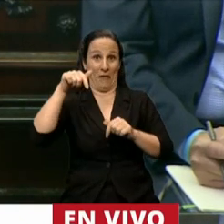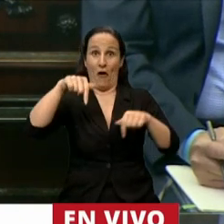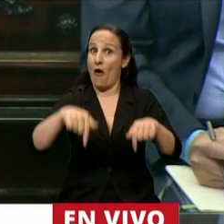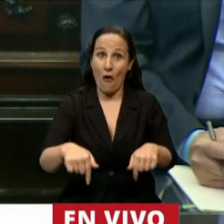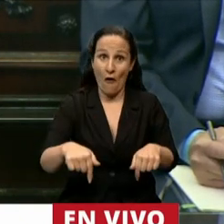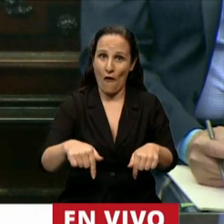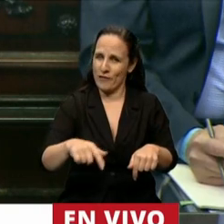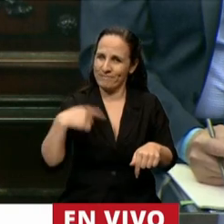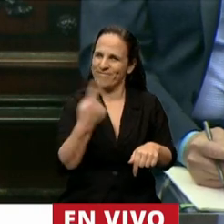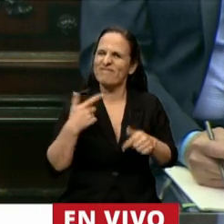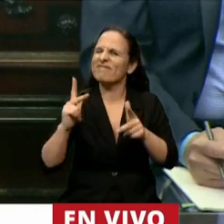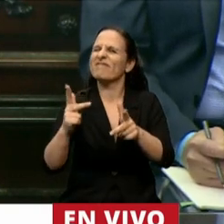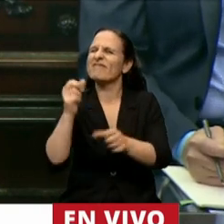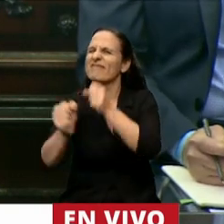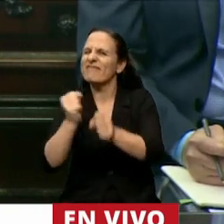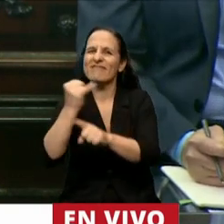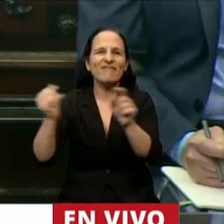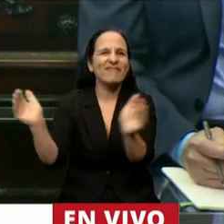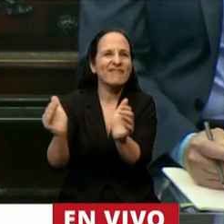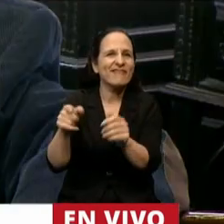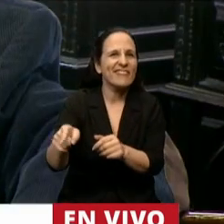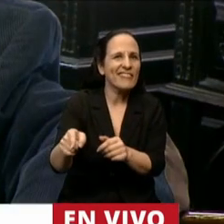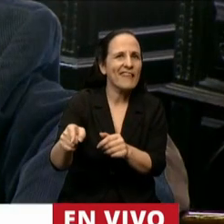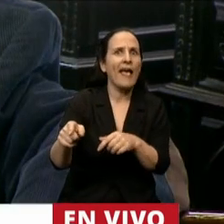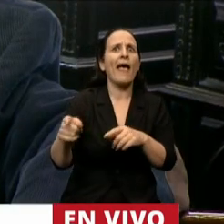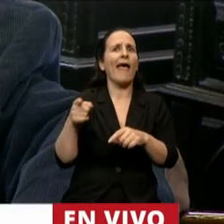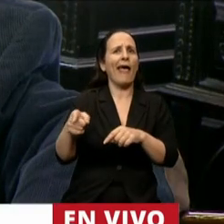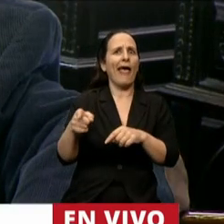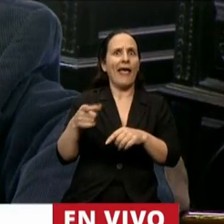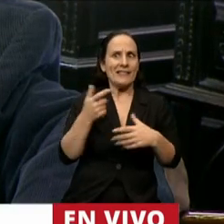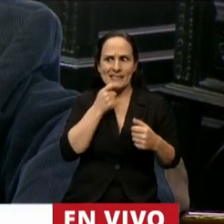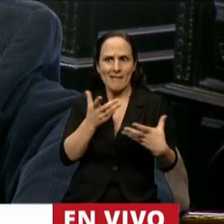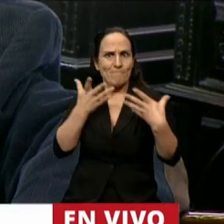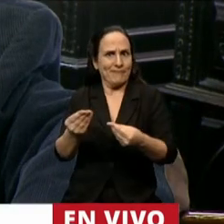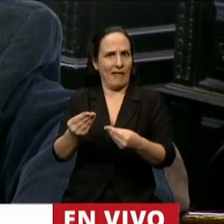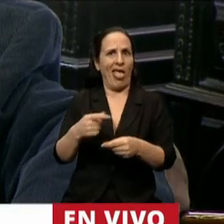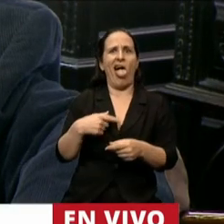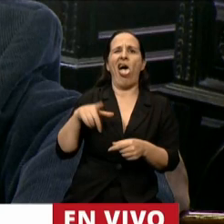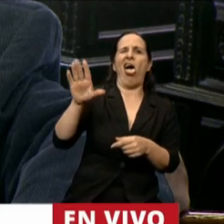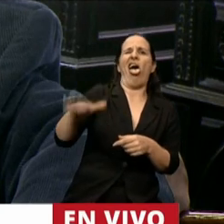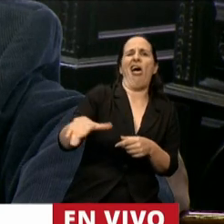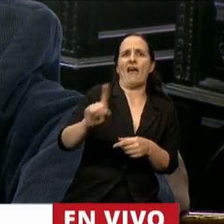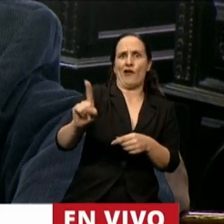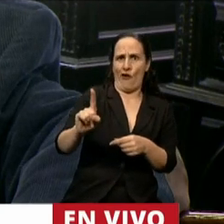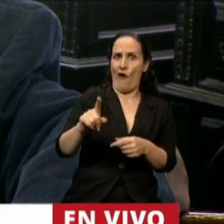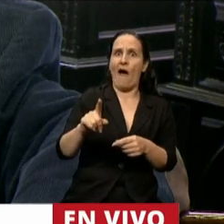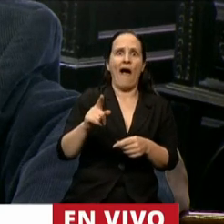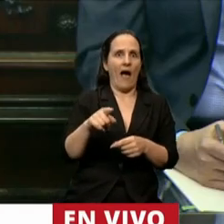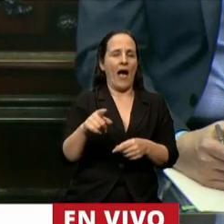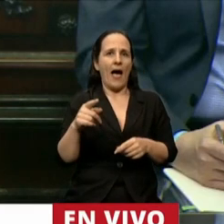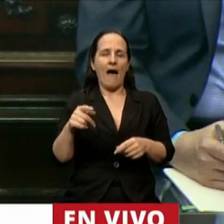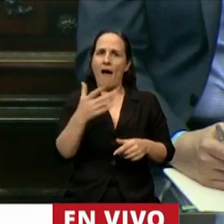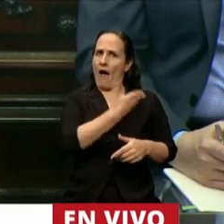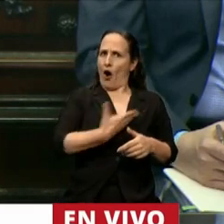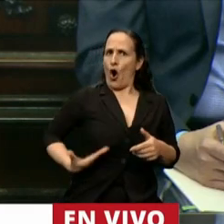de que nuestras pymes cuando no son bastardeadas nuestras pymes cuando realmente encuentran un gobierno nacional